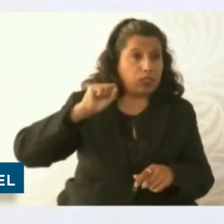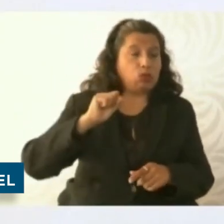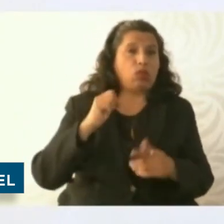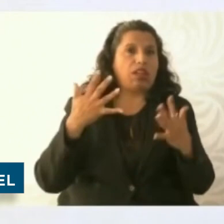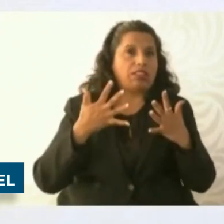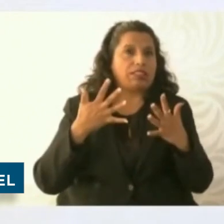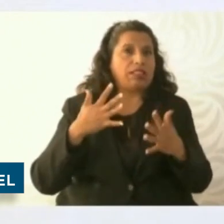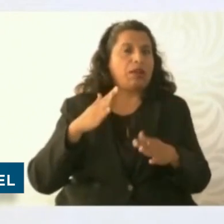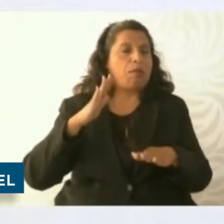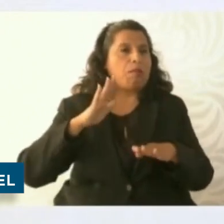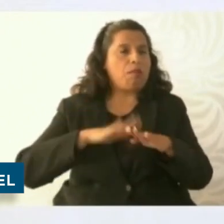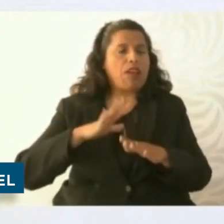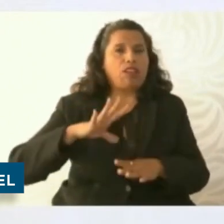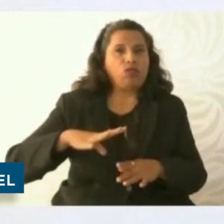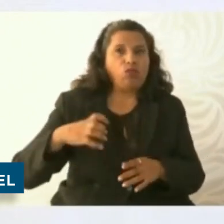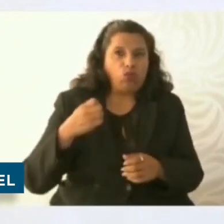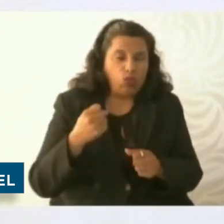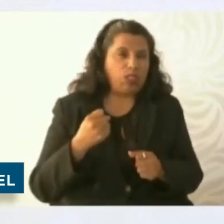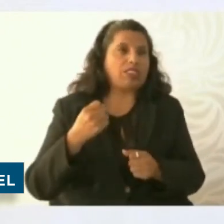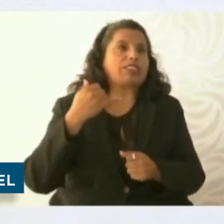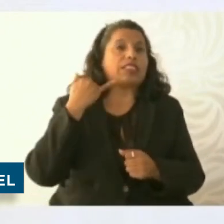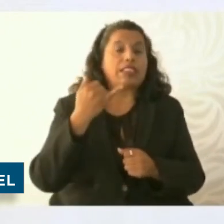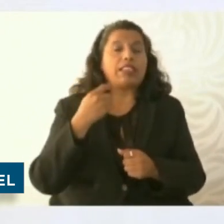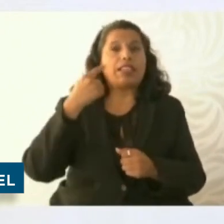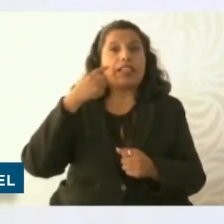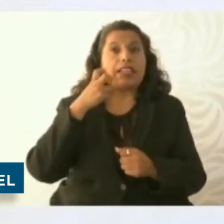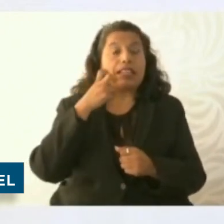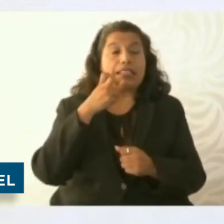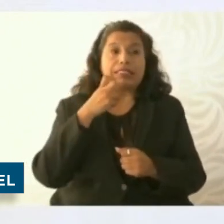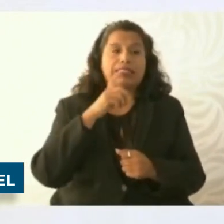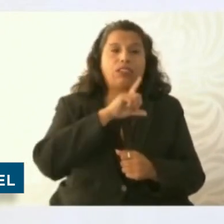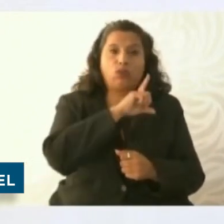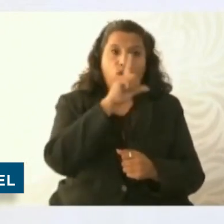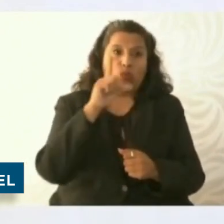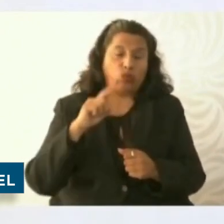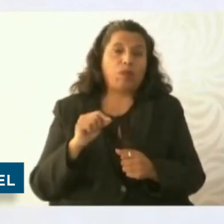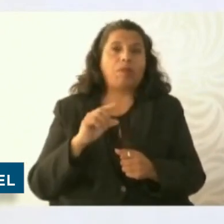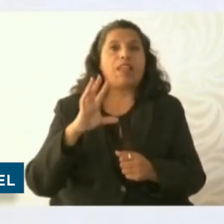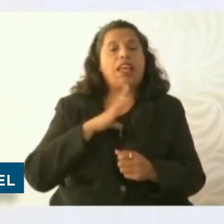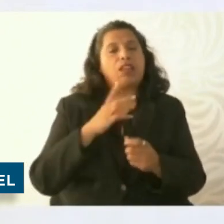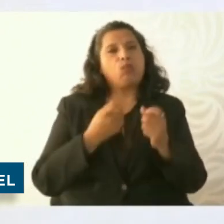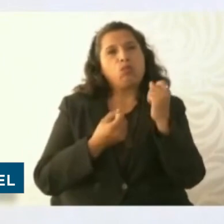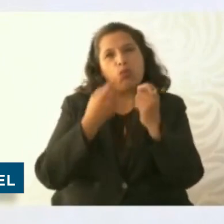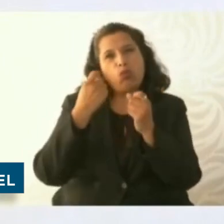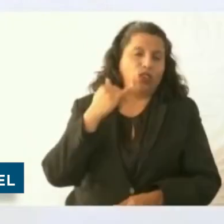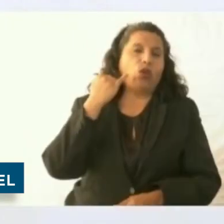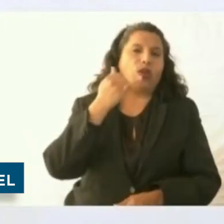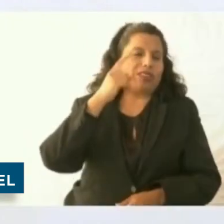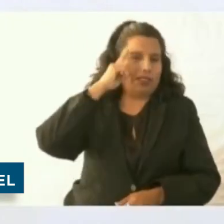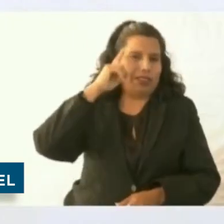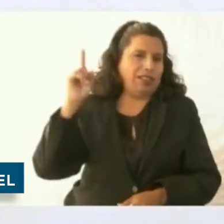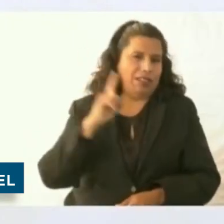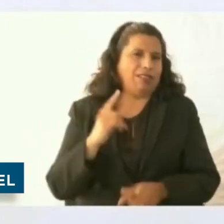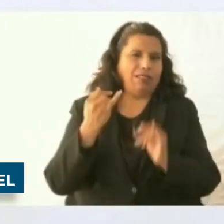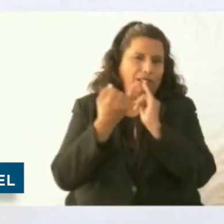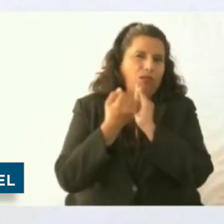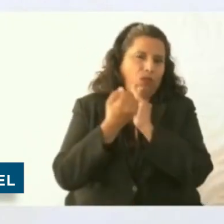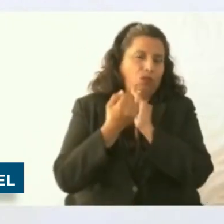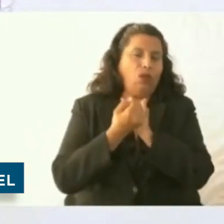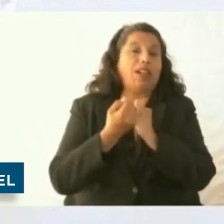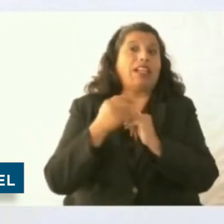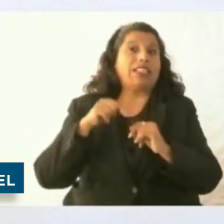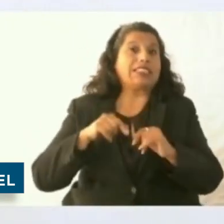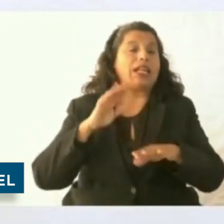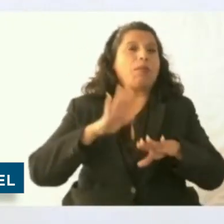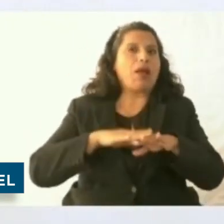expresidente Andrés Manduel López Obrador en el desarrollo del sistema de salud y elogió el trabajo de Zoe Robledo al frente del IMSS por su